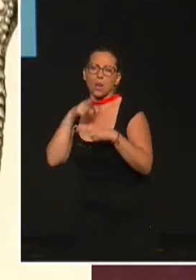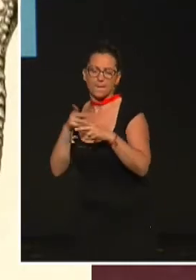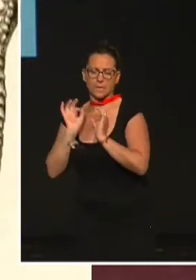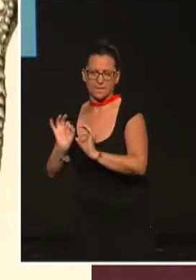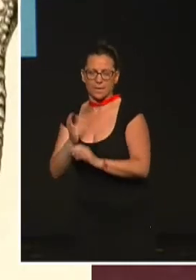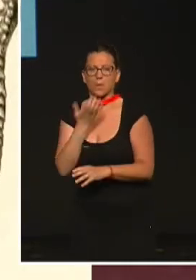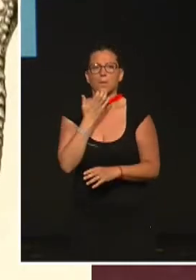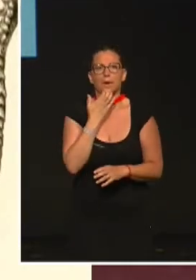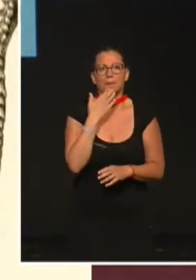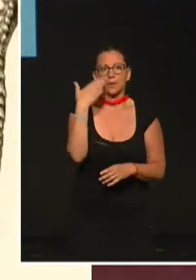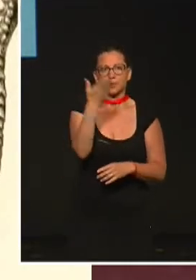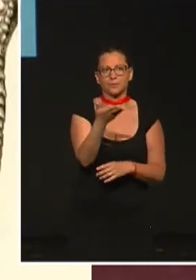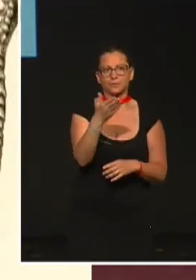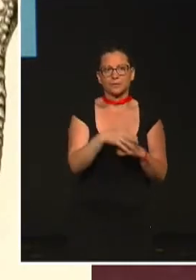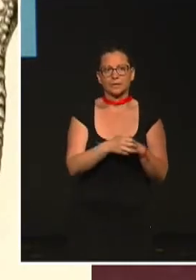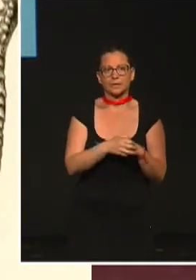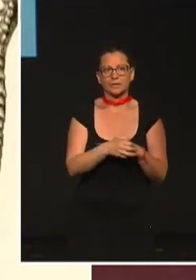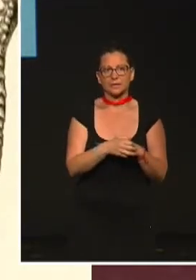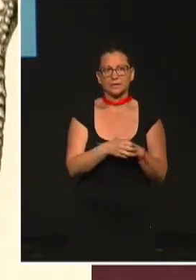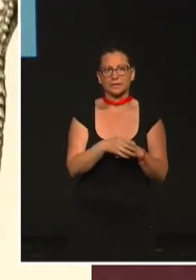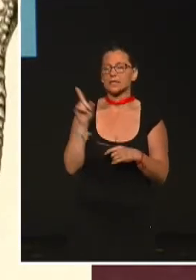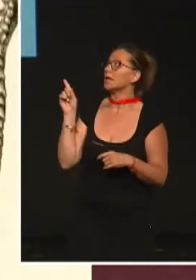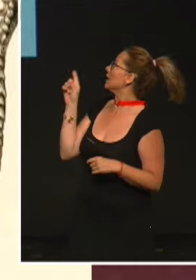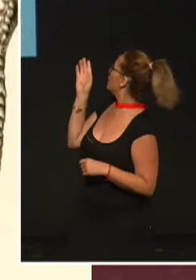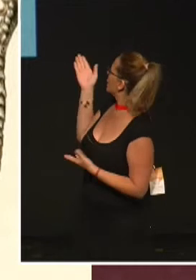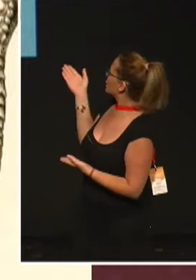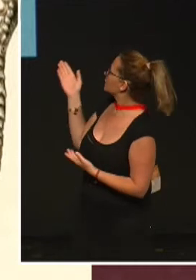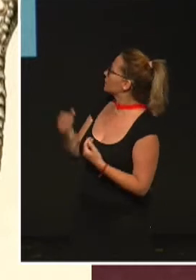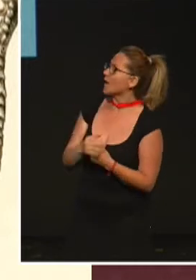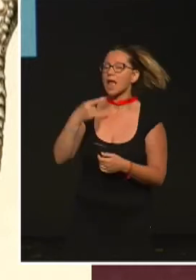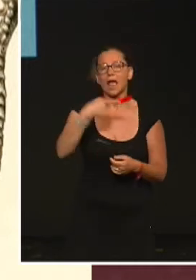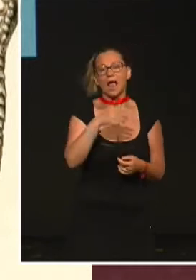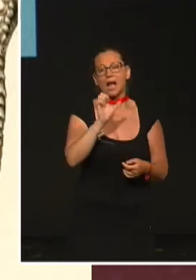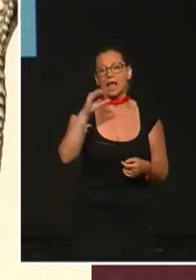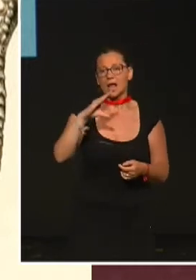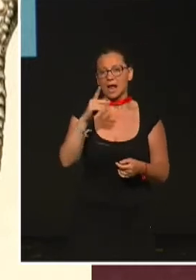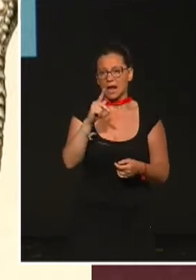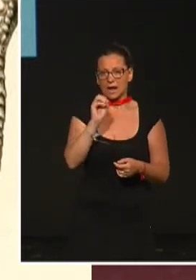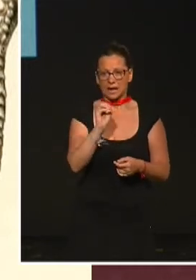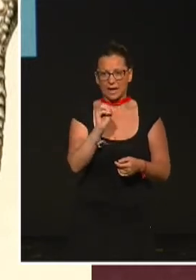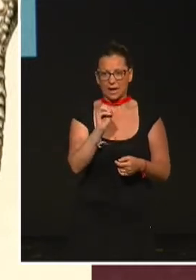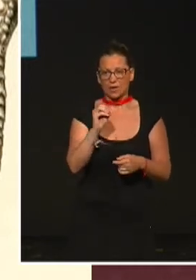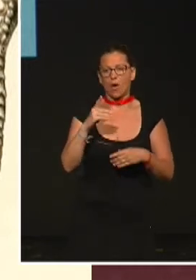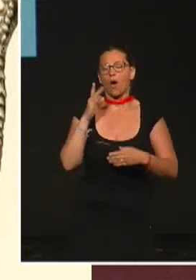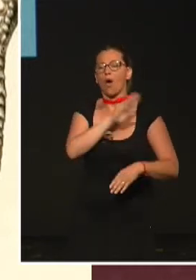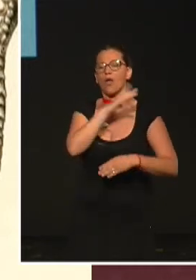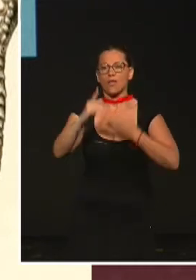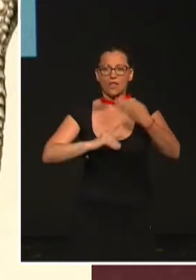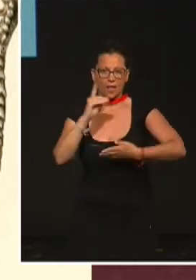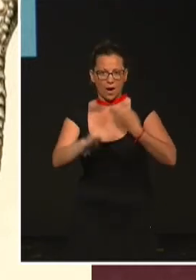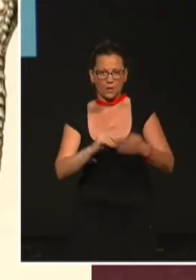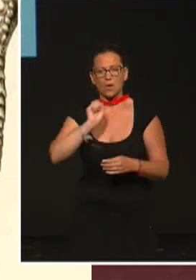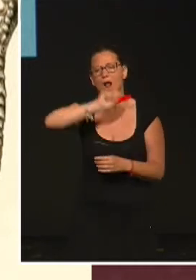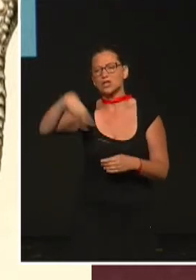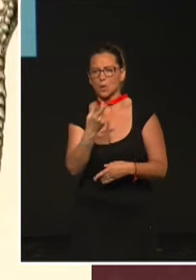Por ejemplo, aquí tenemos el gecko de Darwin, o monota darwini-darwini, que lo lleva doble porque en este caso es una subespecie. Las subespecies se establecen